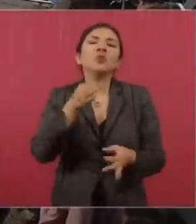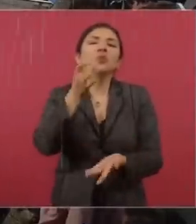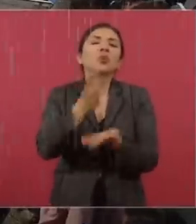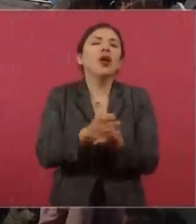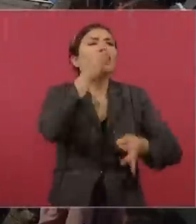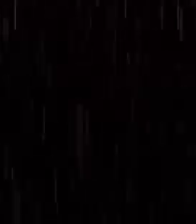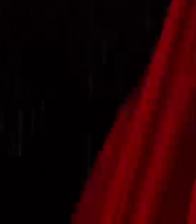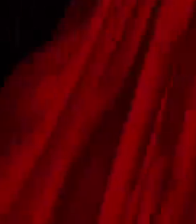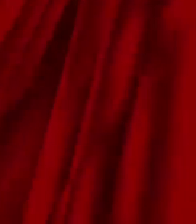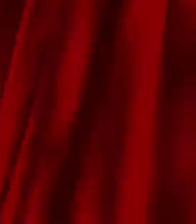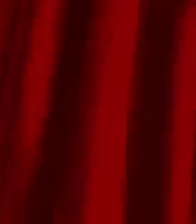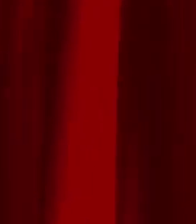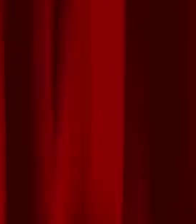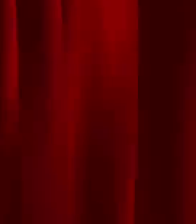del conservadurismo. ¡Gracias! ¡Gracias! ¡Gracias!